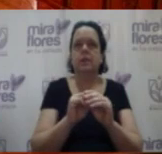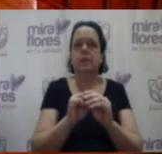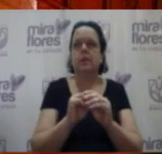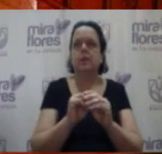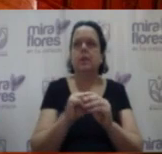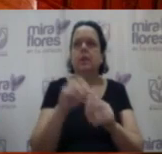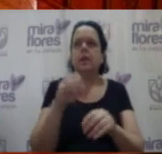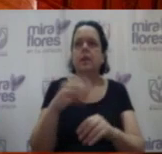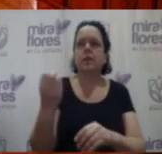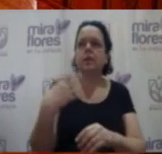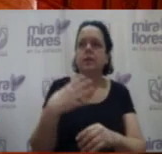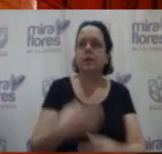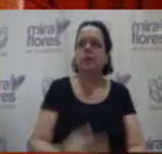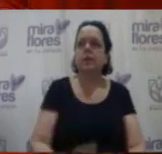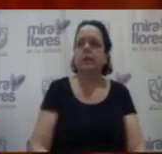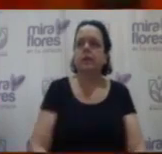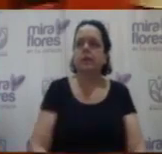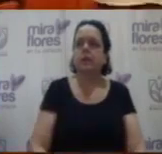Sí, dígame, por favor.